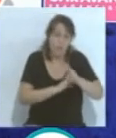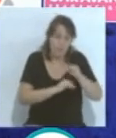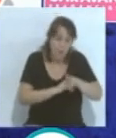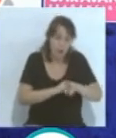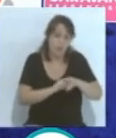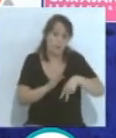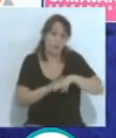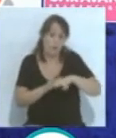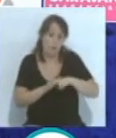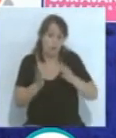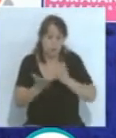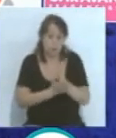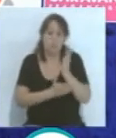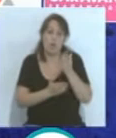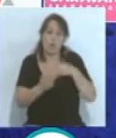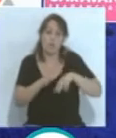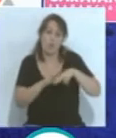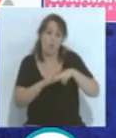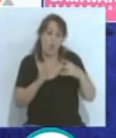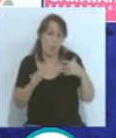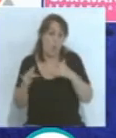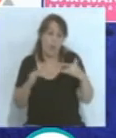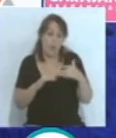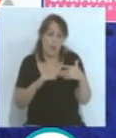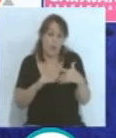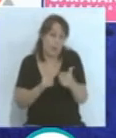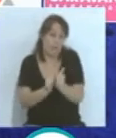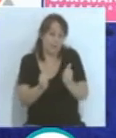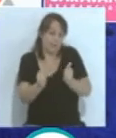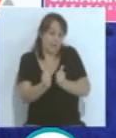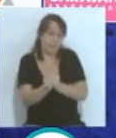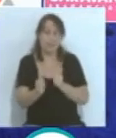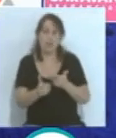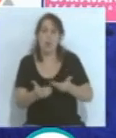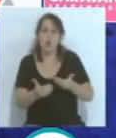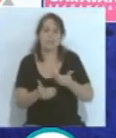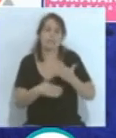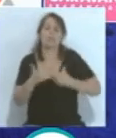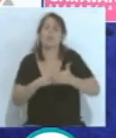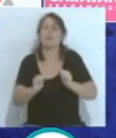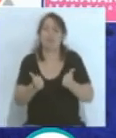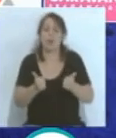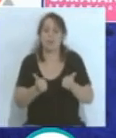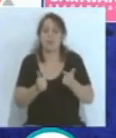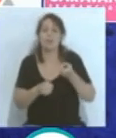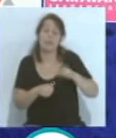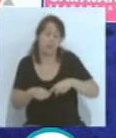es el fútbol donde no prioriza el juego y donde lo importante era arrancar y, sobre todo, terminar.